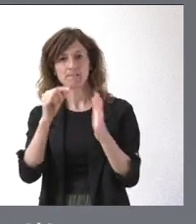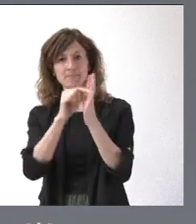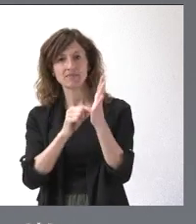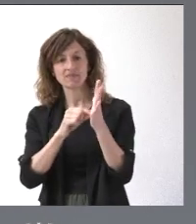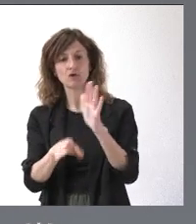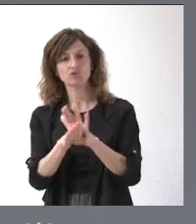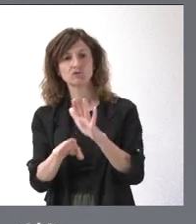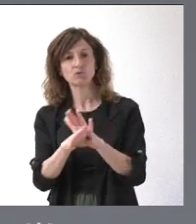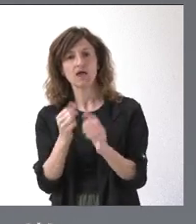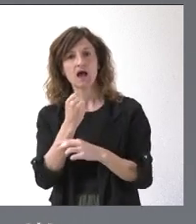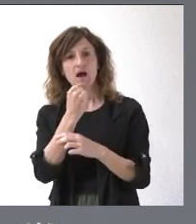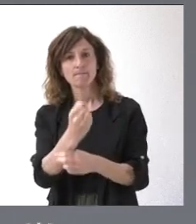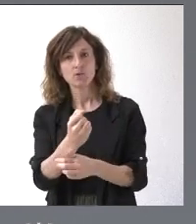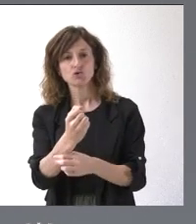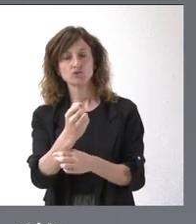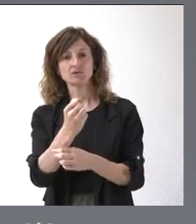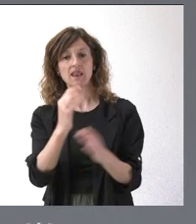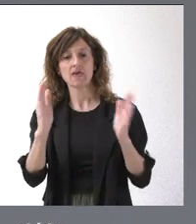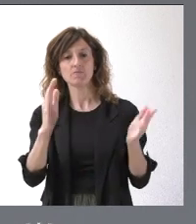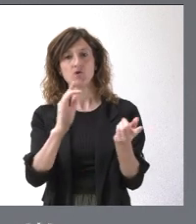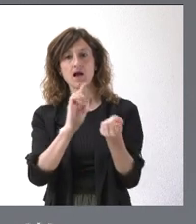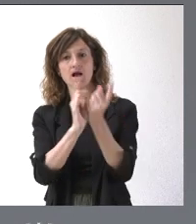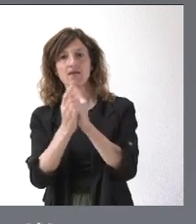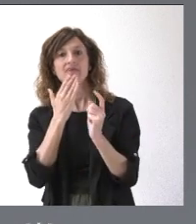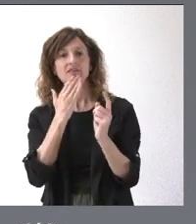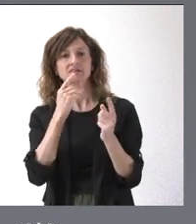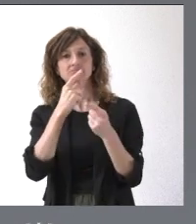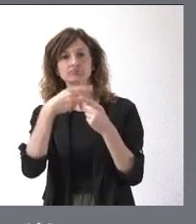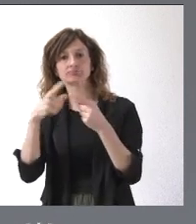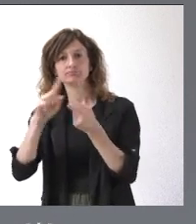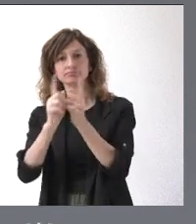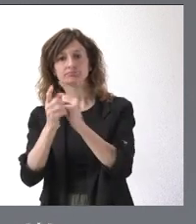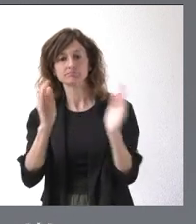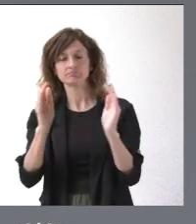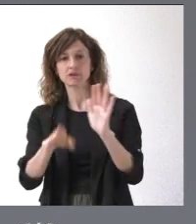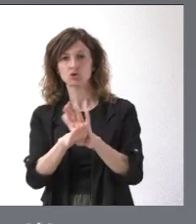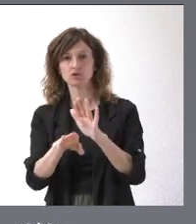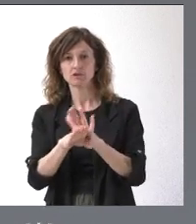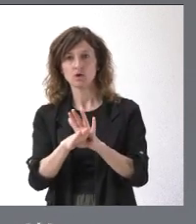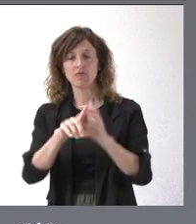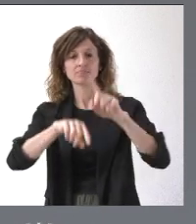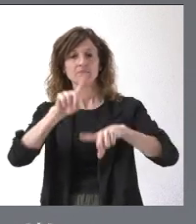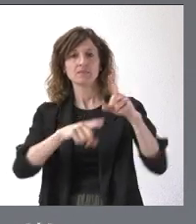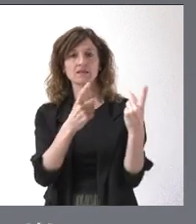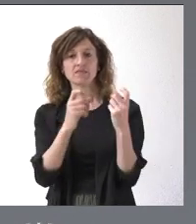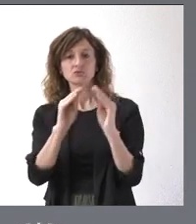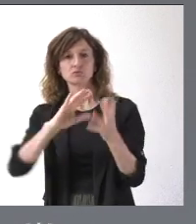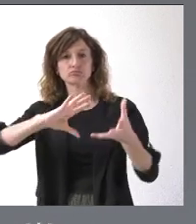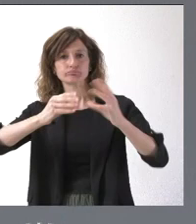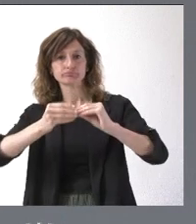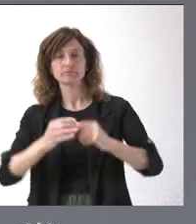continuidad de esos apoyos en las transiciones que se producen en función de las necesidades que tienen.